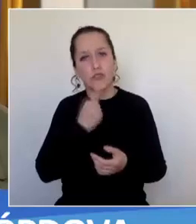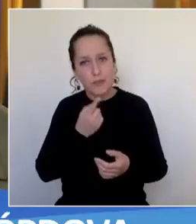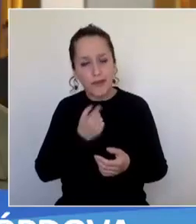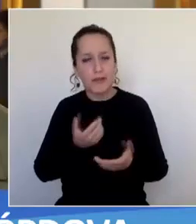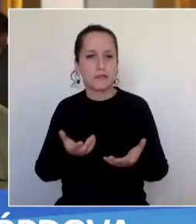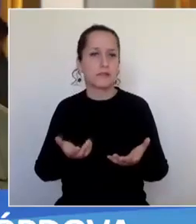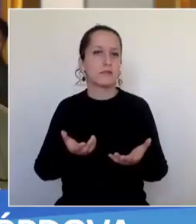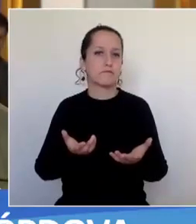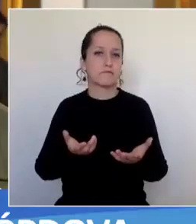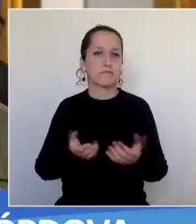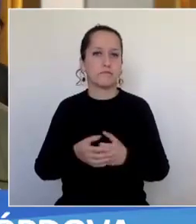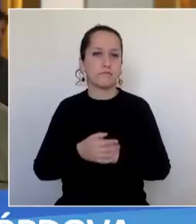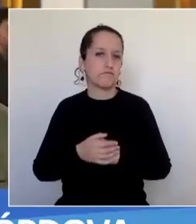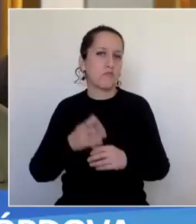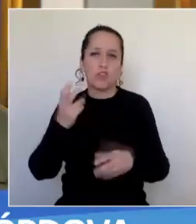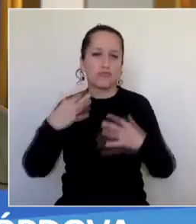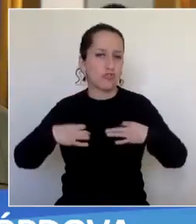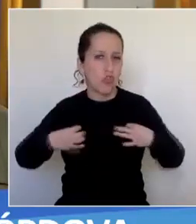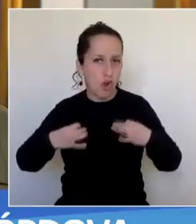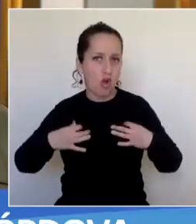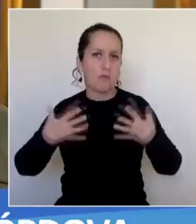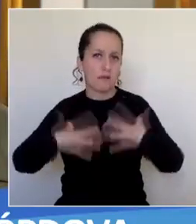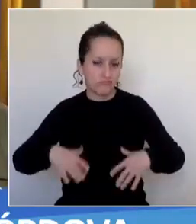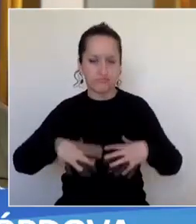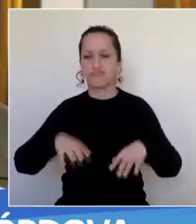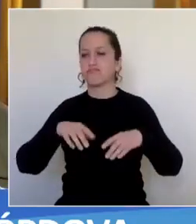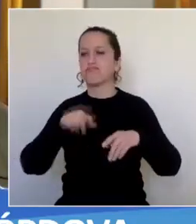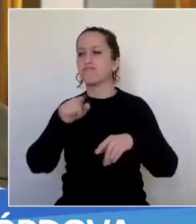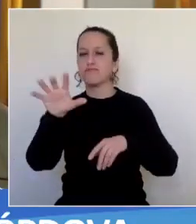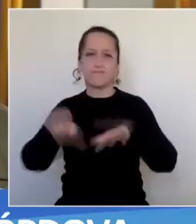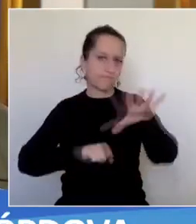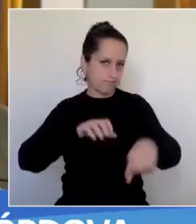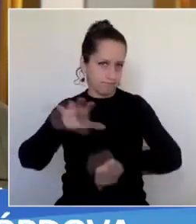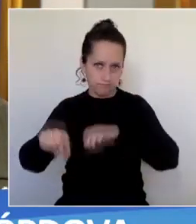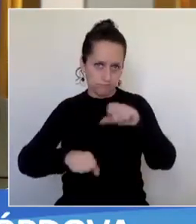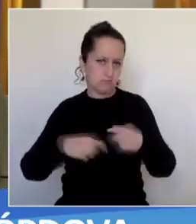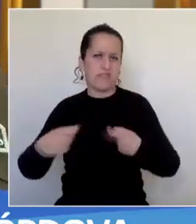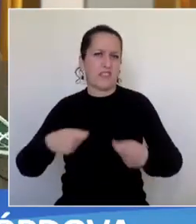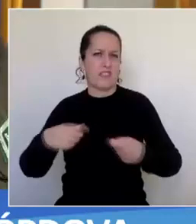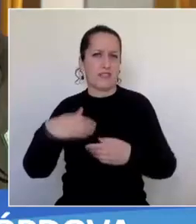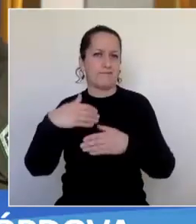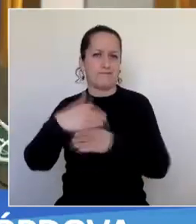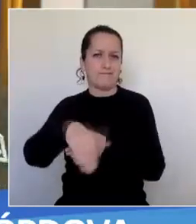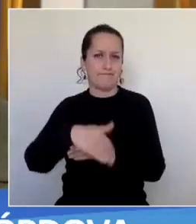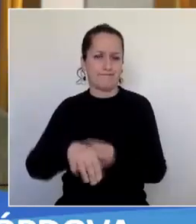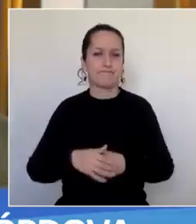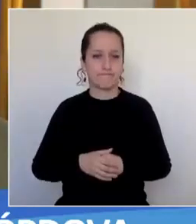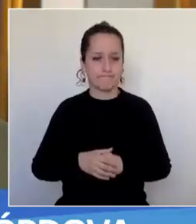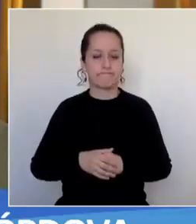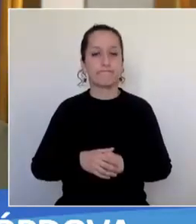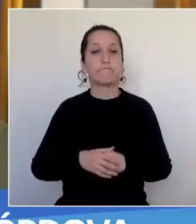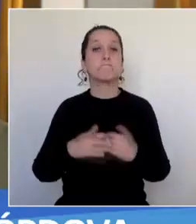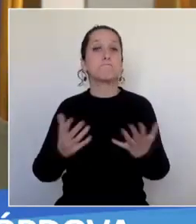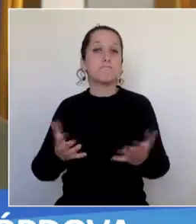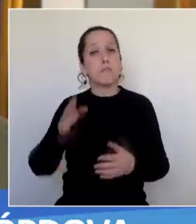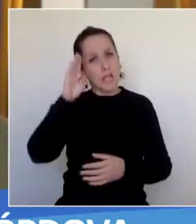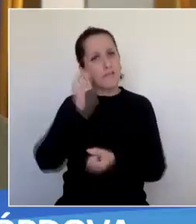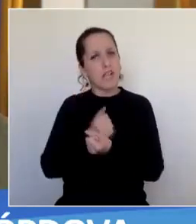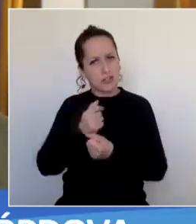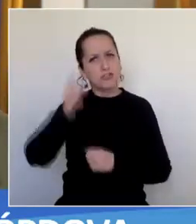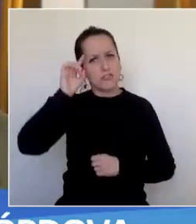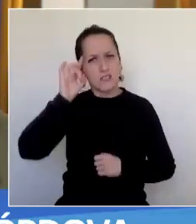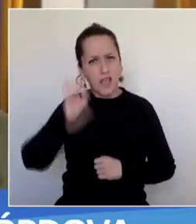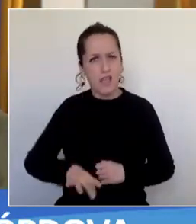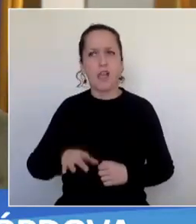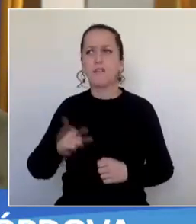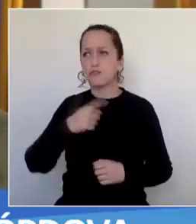tomate, ropa, etc. Entonces, no está alejado de Carabineros este tipo de